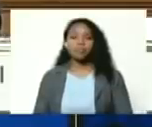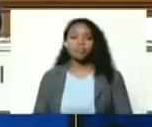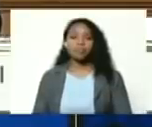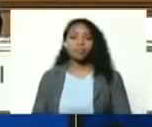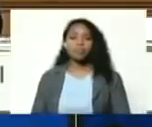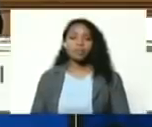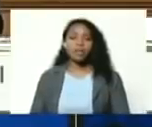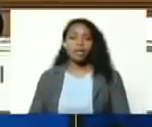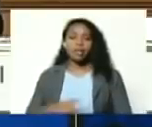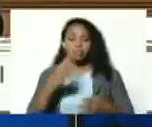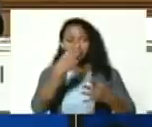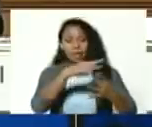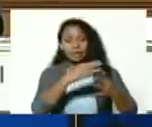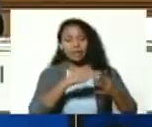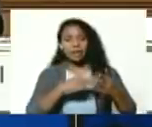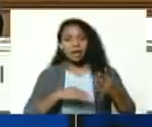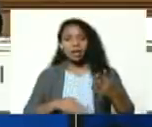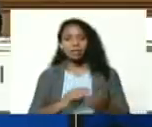materiales